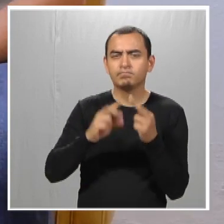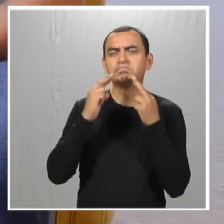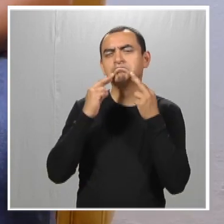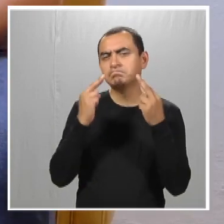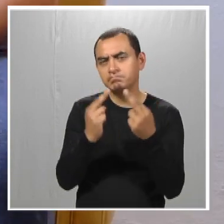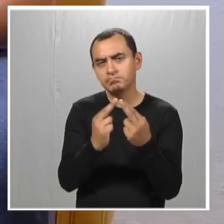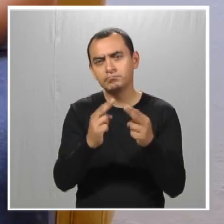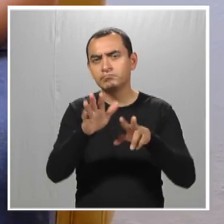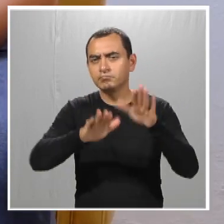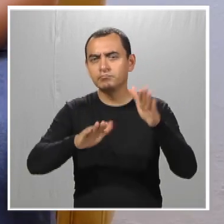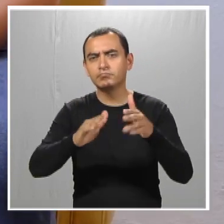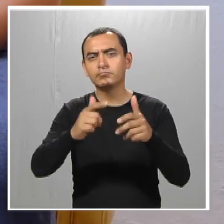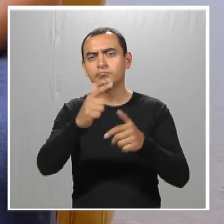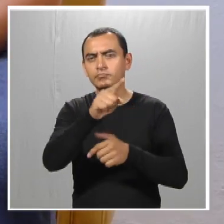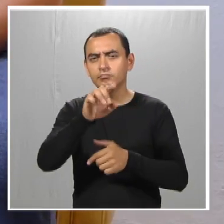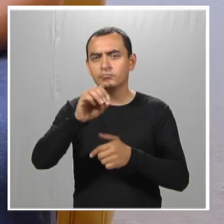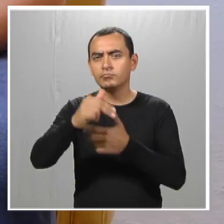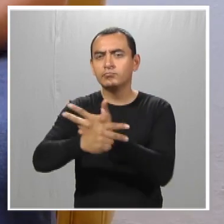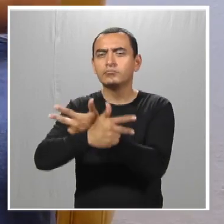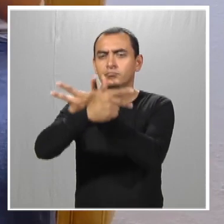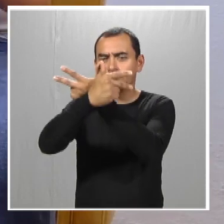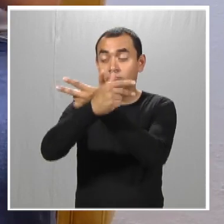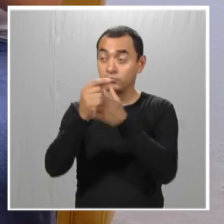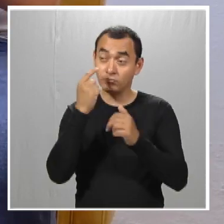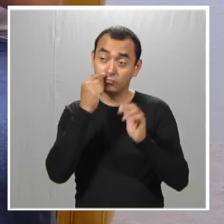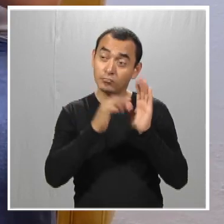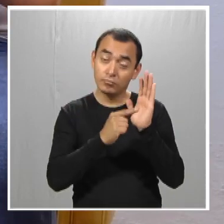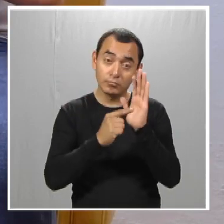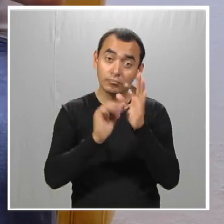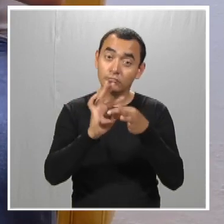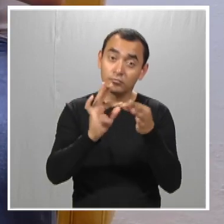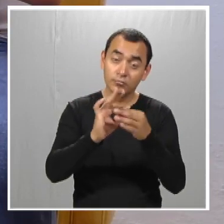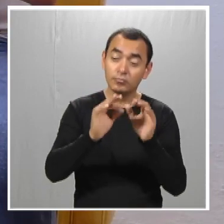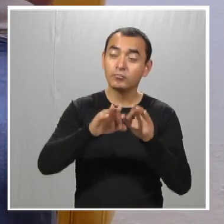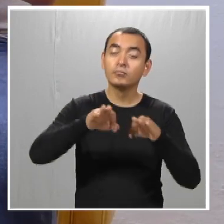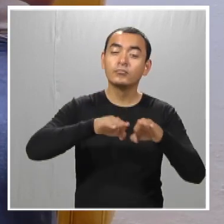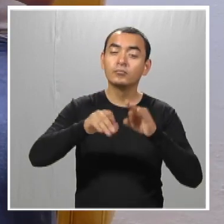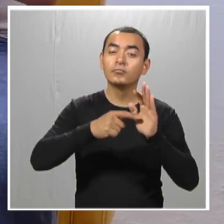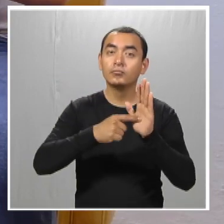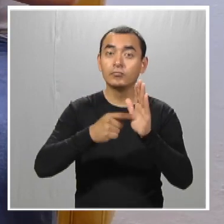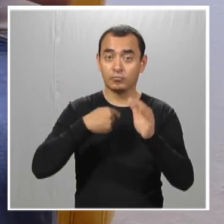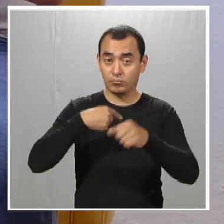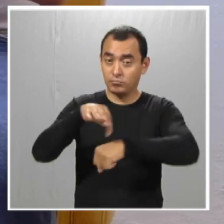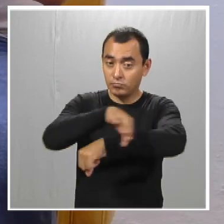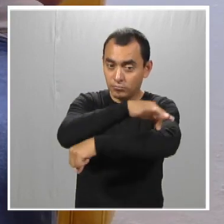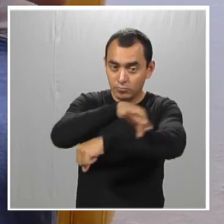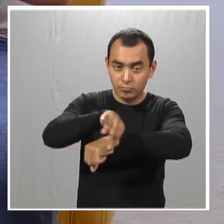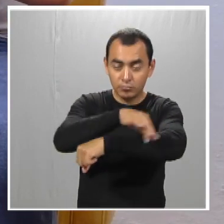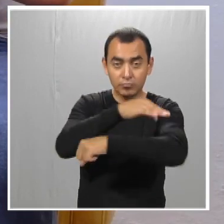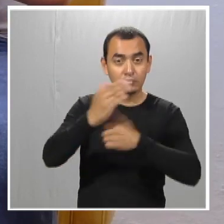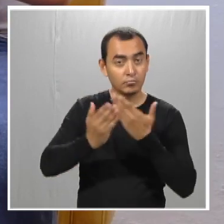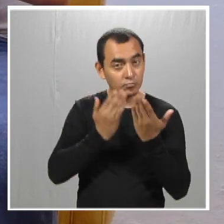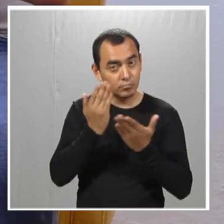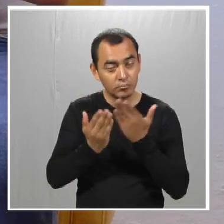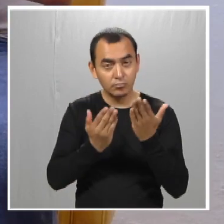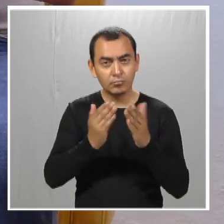una que otra reunión en Zoom. Yo les enseño mis trabajos. Yo estudio arquitectura. Muchas